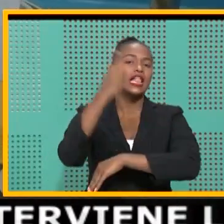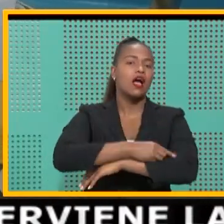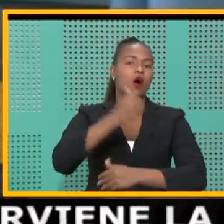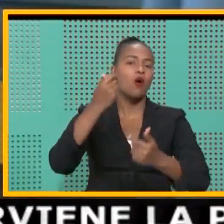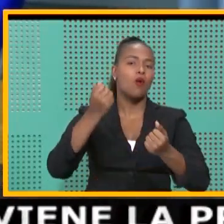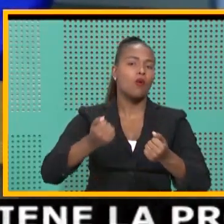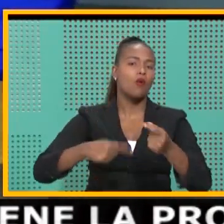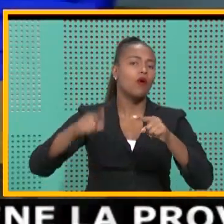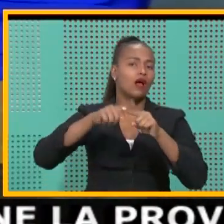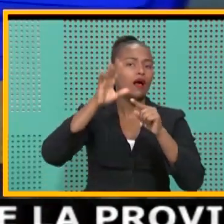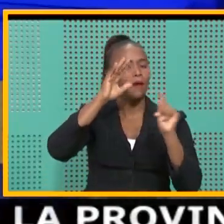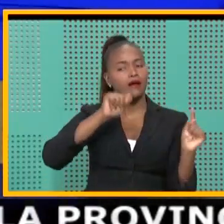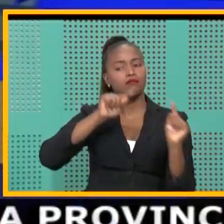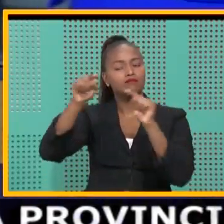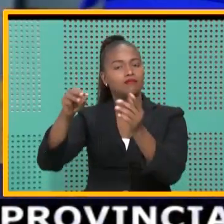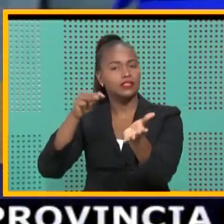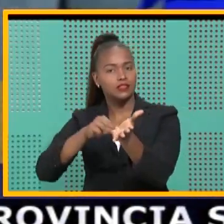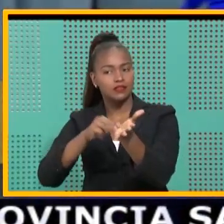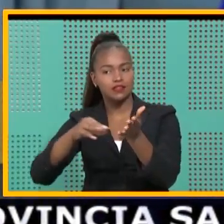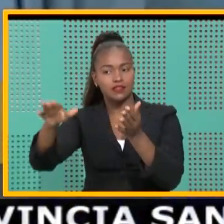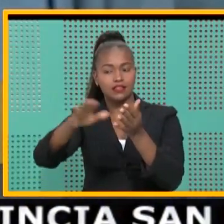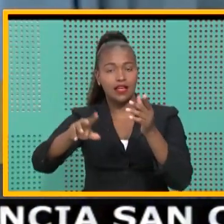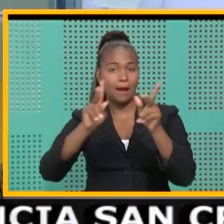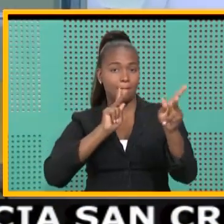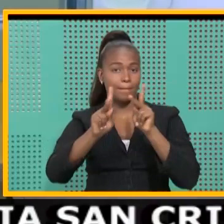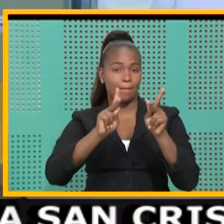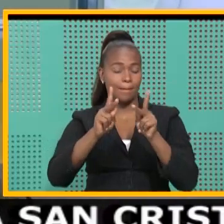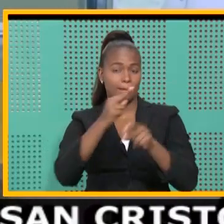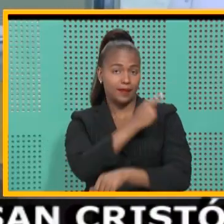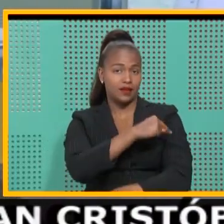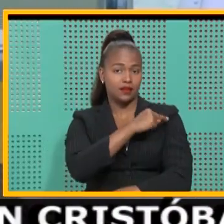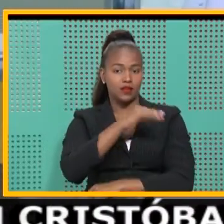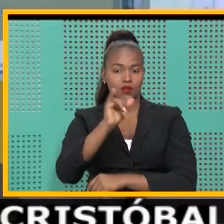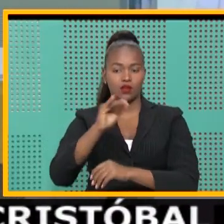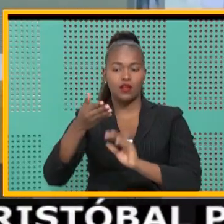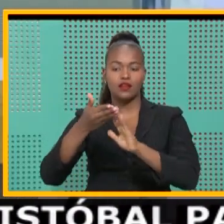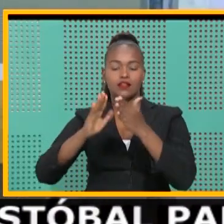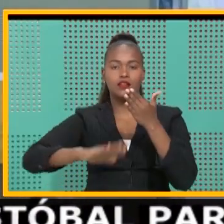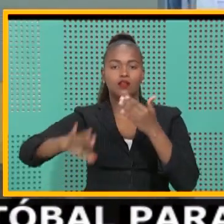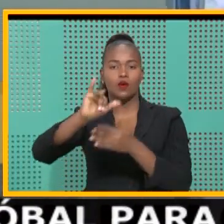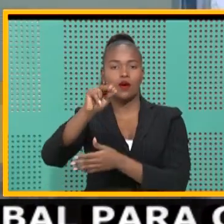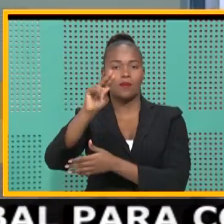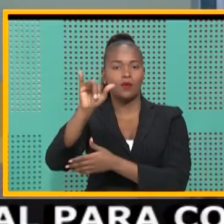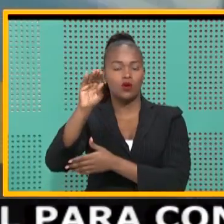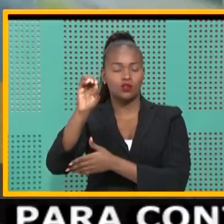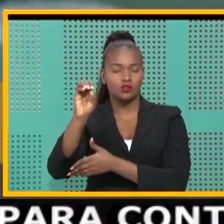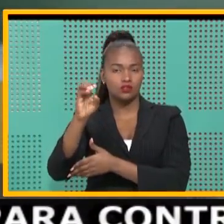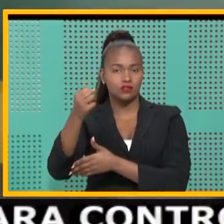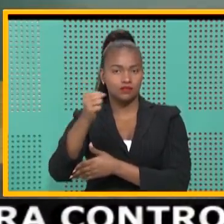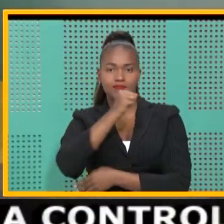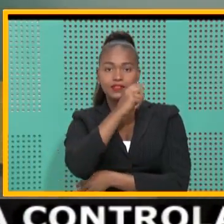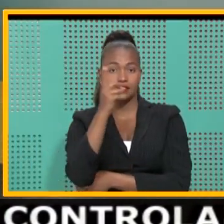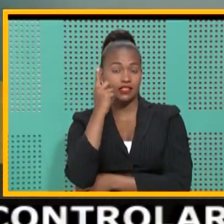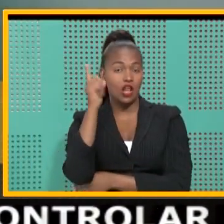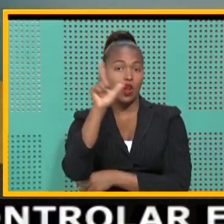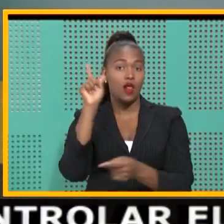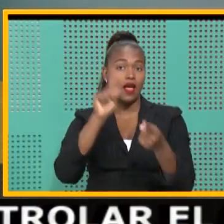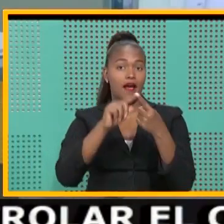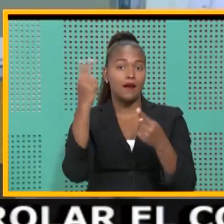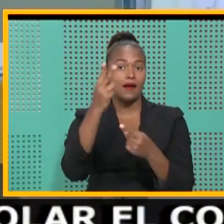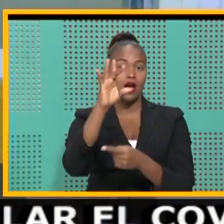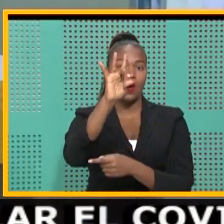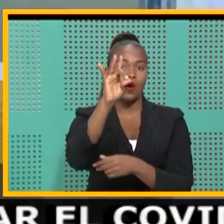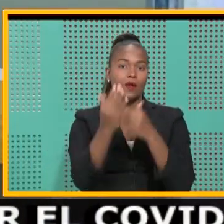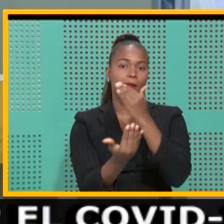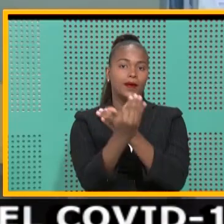centros de salud Ricardo Limardo de Puerto Plata y Ciudad Juan Bosch de Santo Domingo, de lunes a viernes, de 8 de la mañana